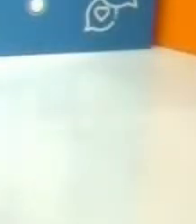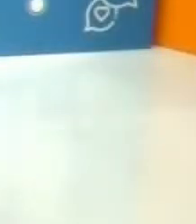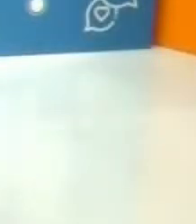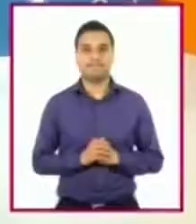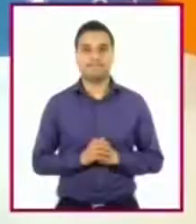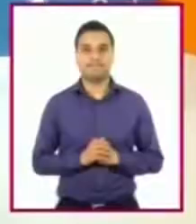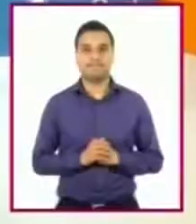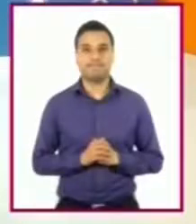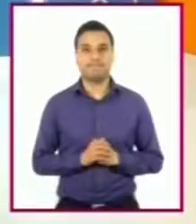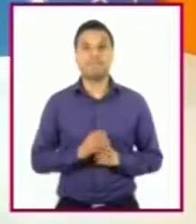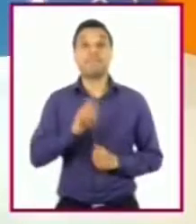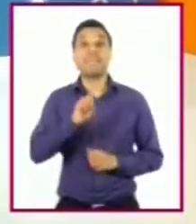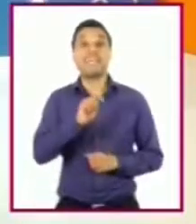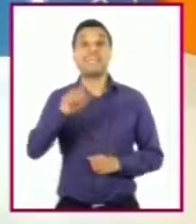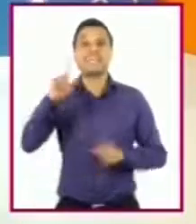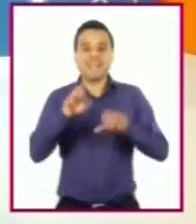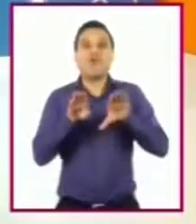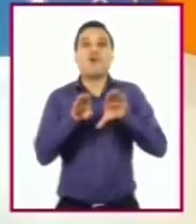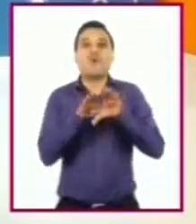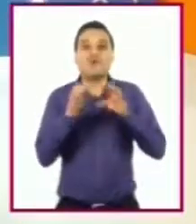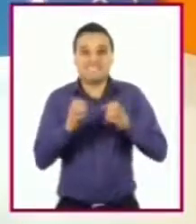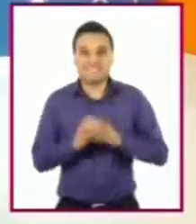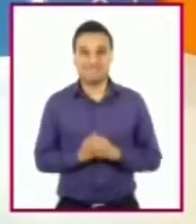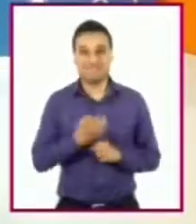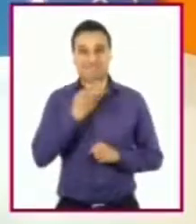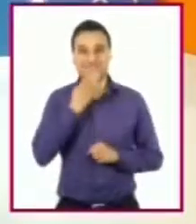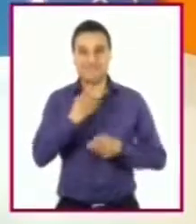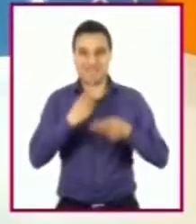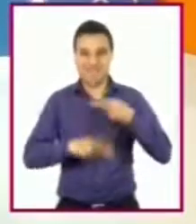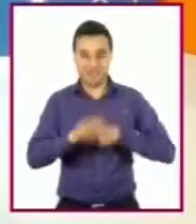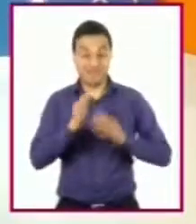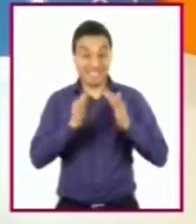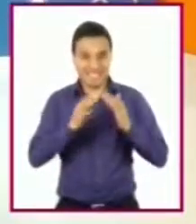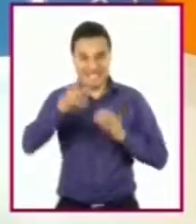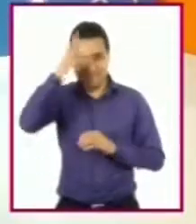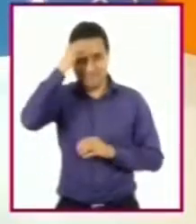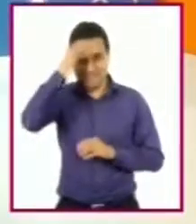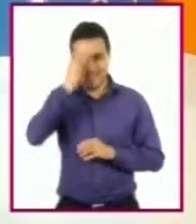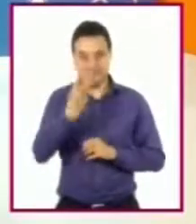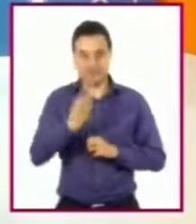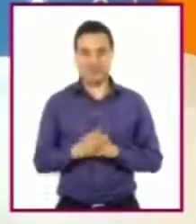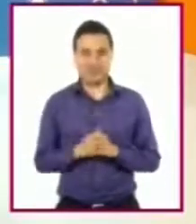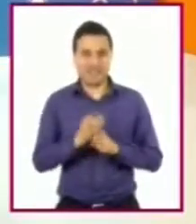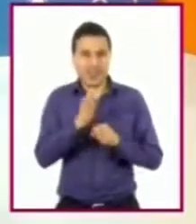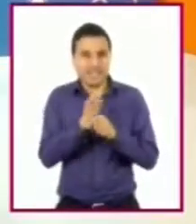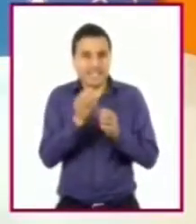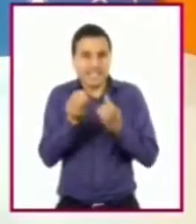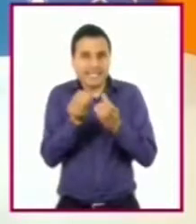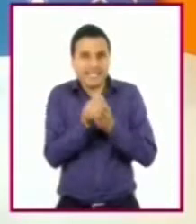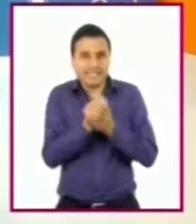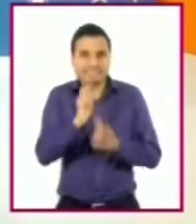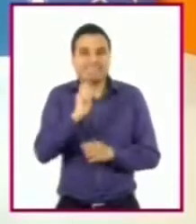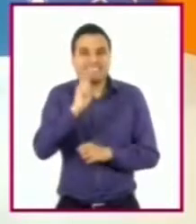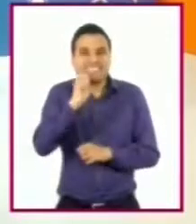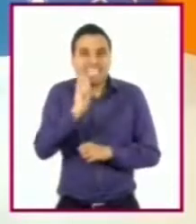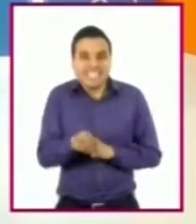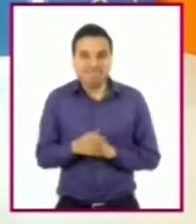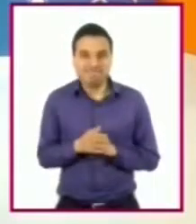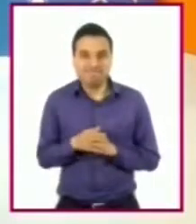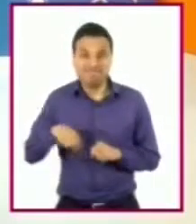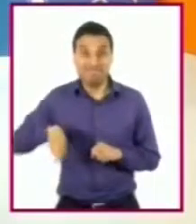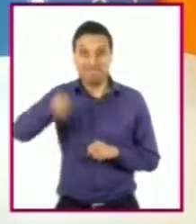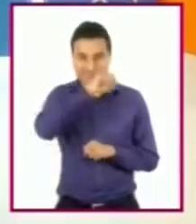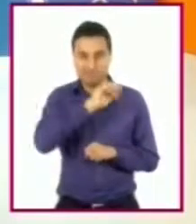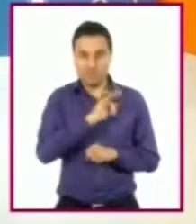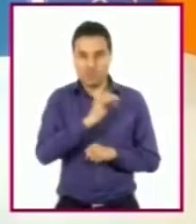¿Qué tal se encuentran este día? Les damos la bienvenida a Aprende en Casa 2. En esta sesión los guiaremos para reconocer sus capacidades